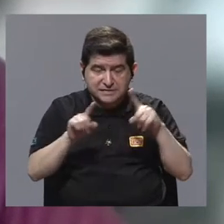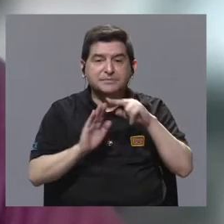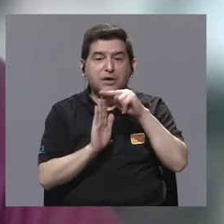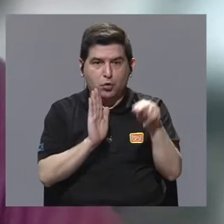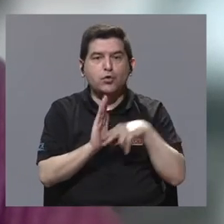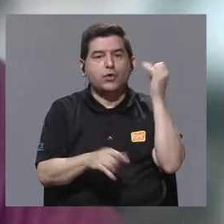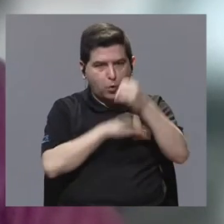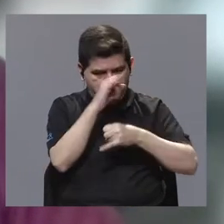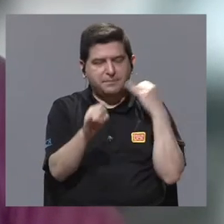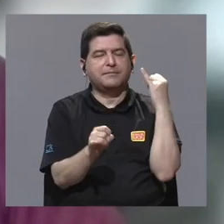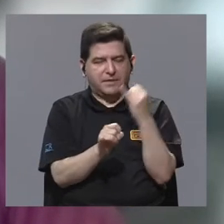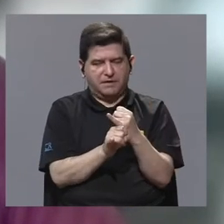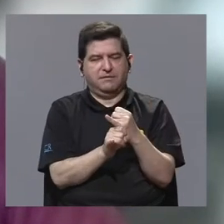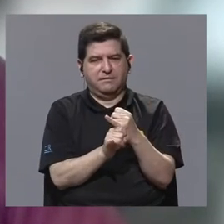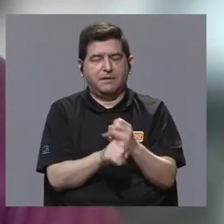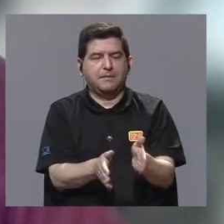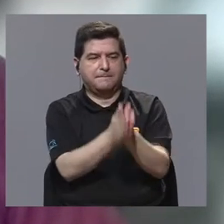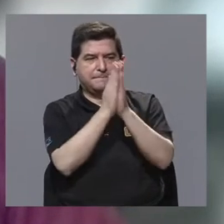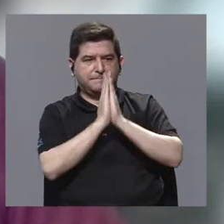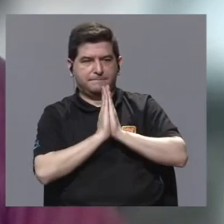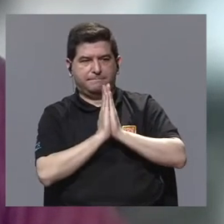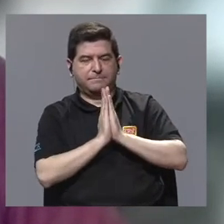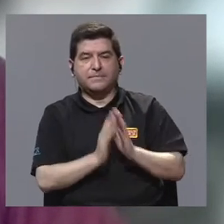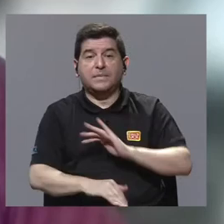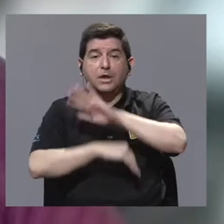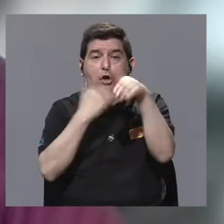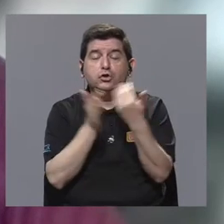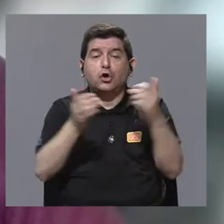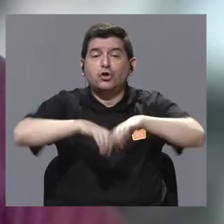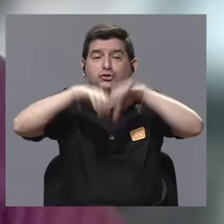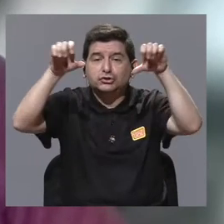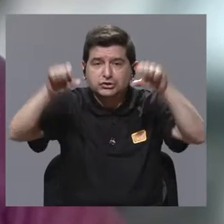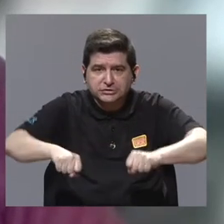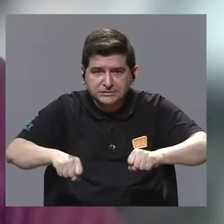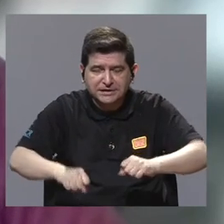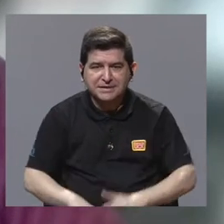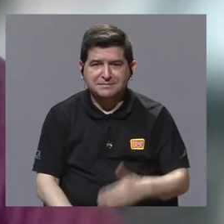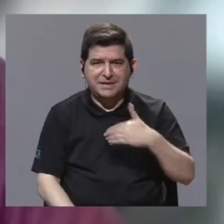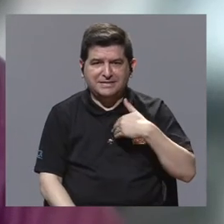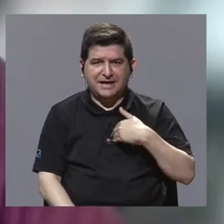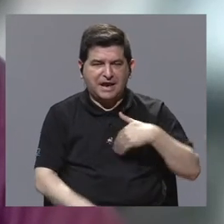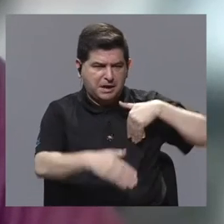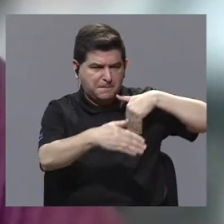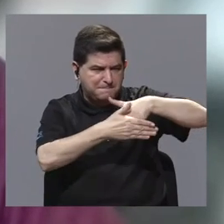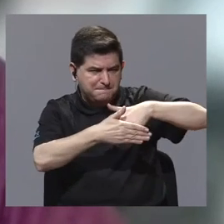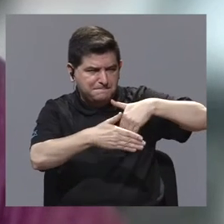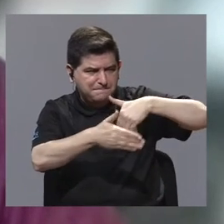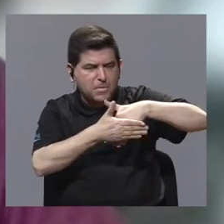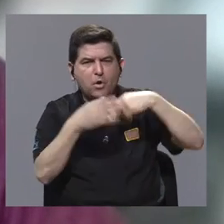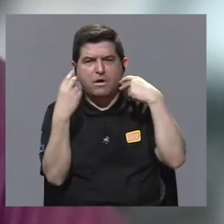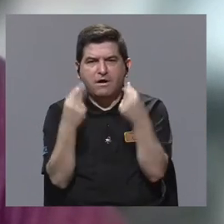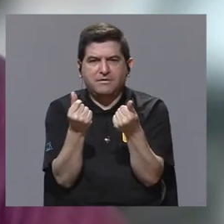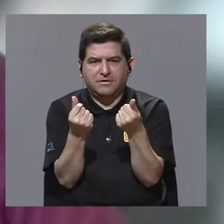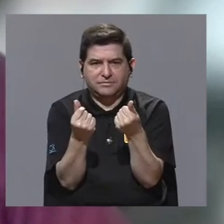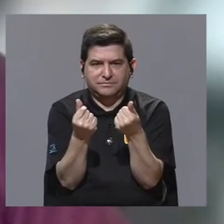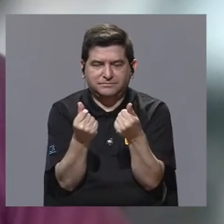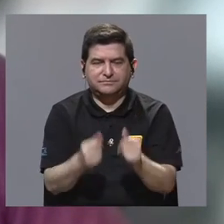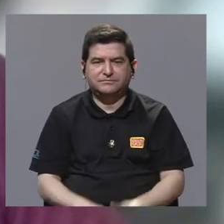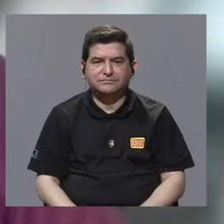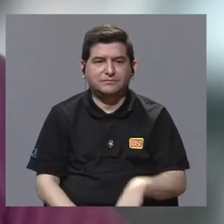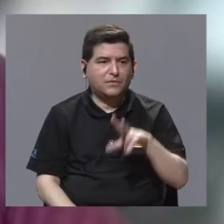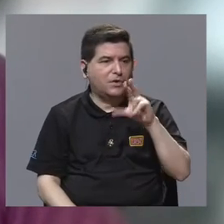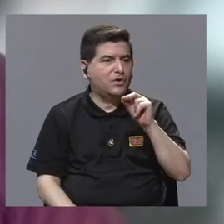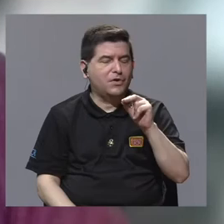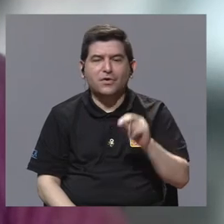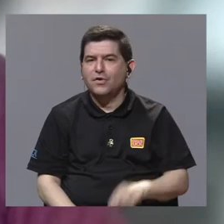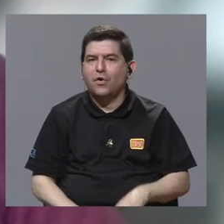por normativa internacional que se solicita para que todo el sistema tenga un bloqueo automático y entonces no